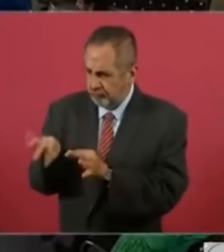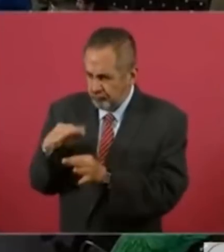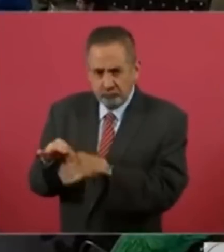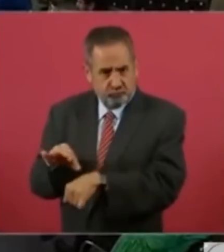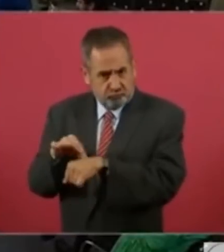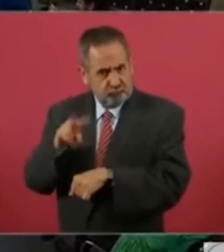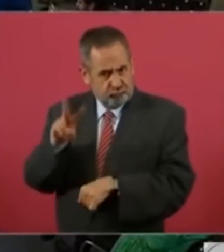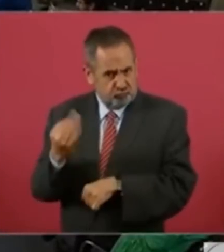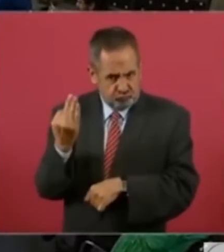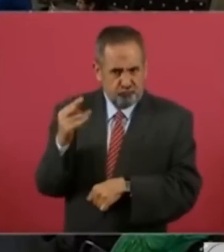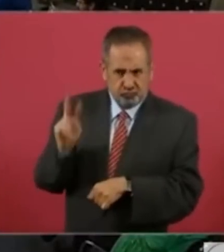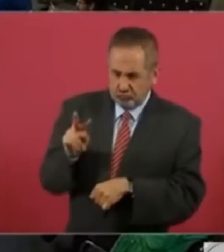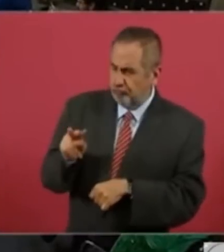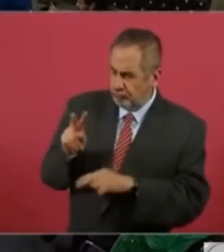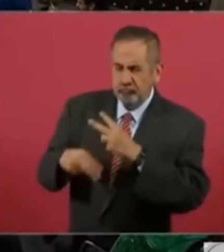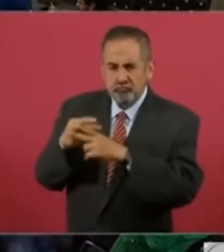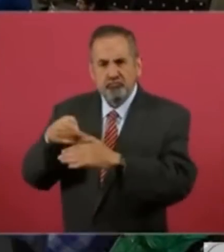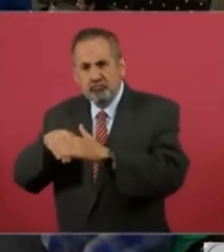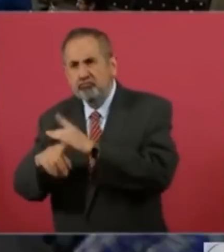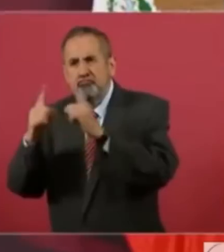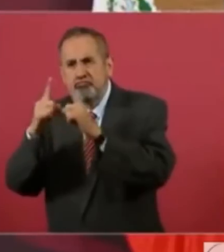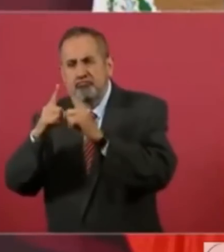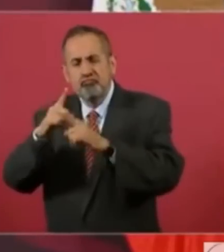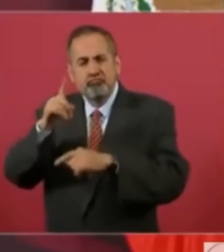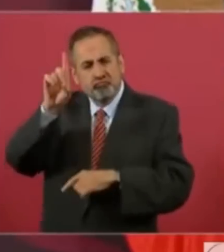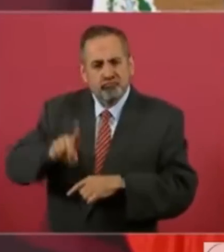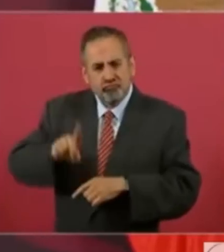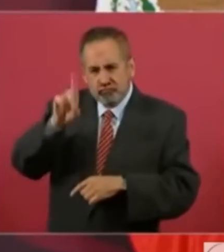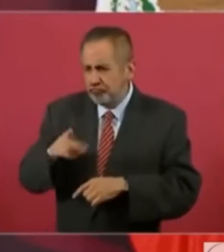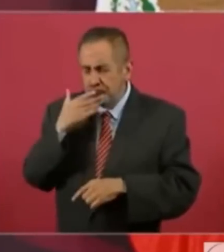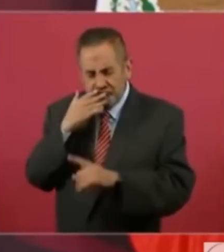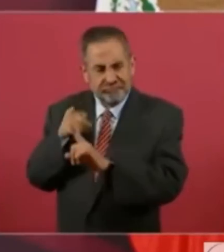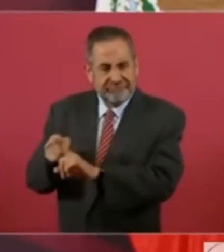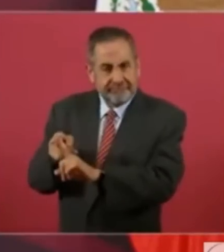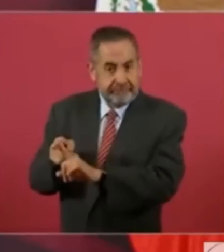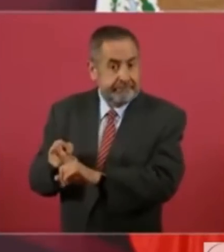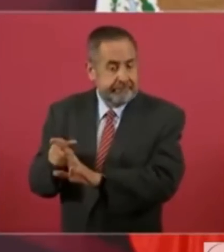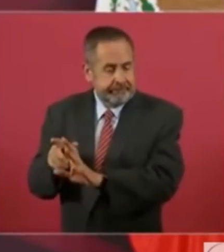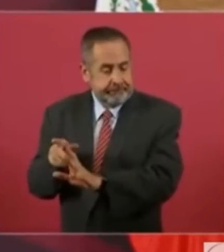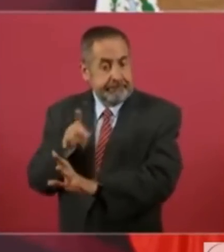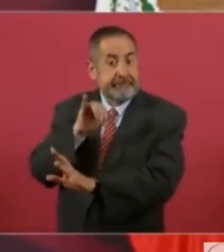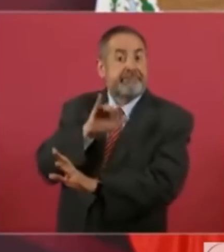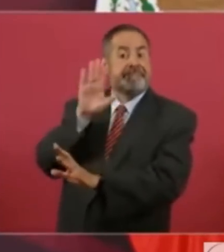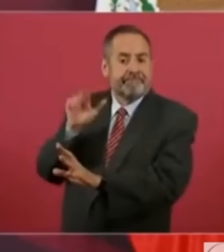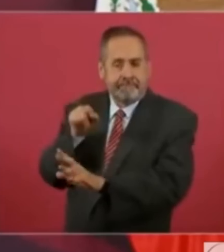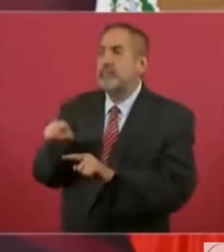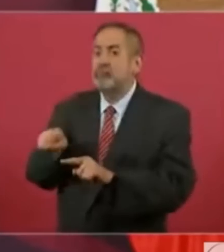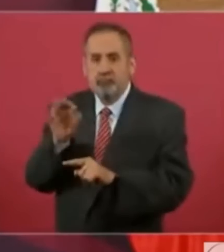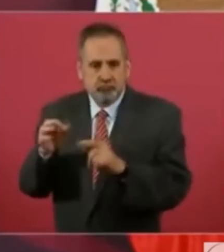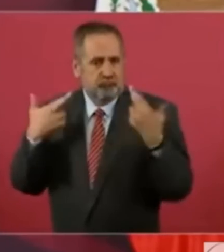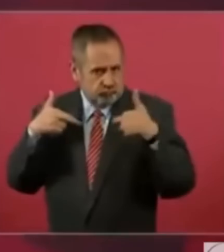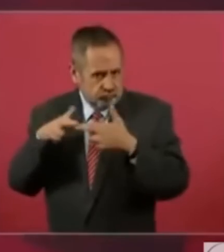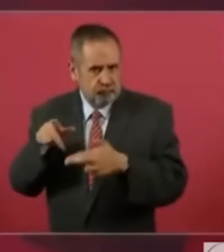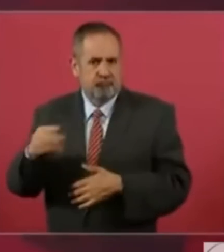los que va a misa los domingos, un maestro, un